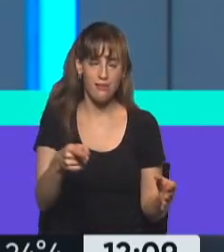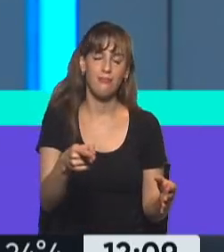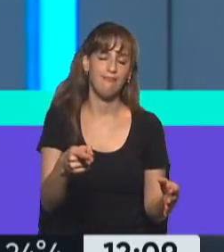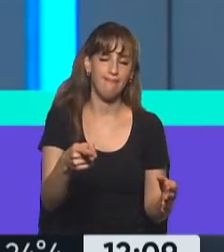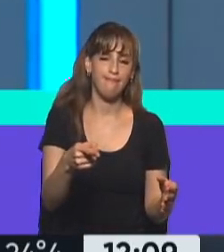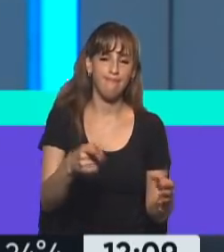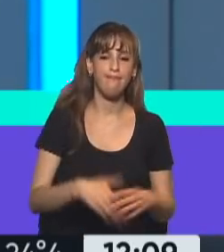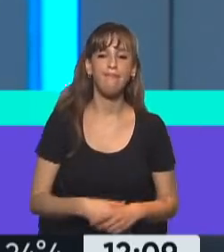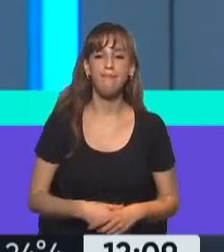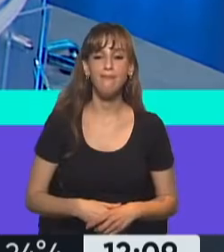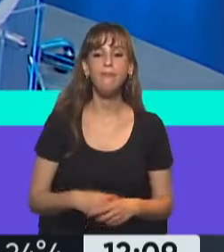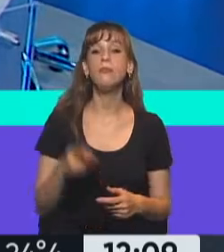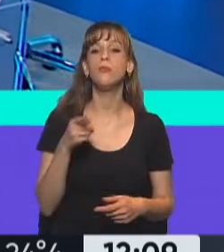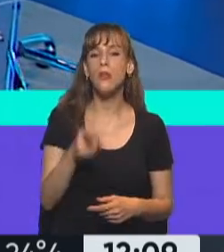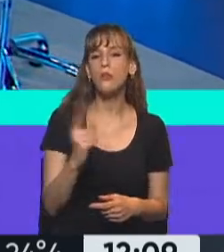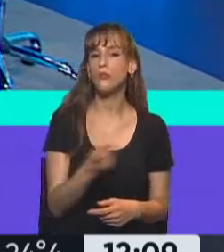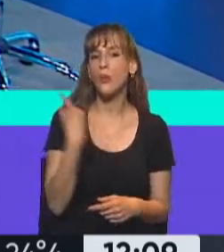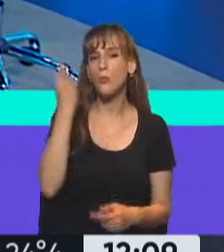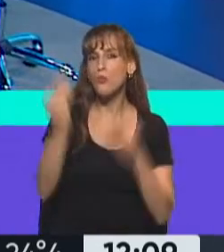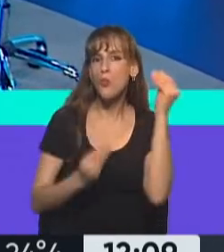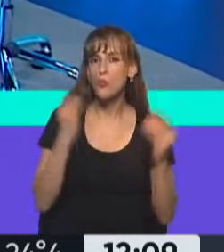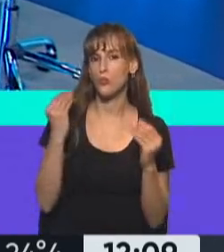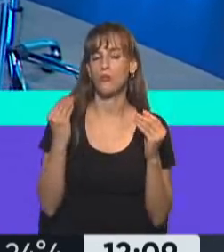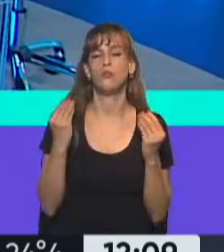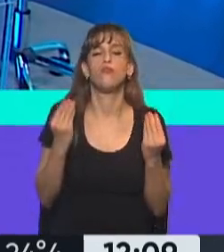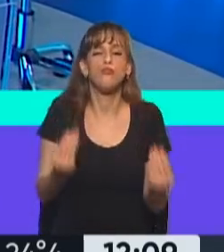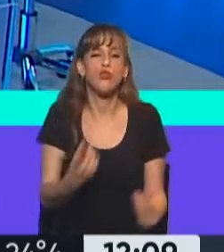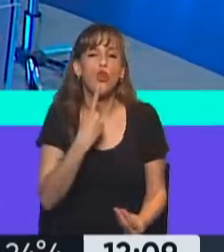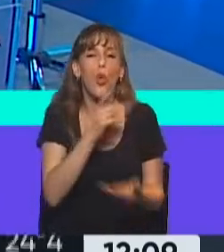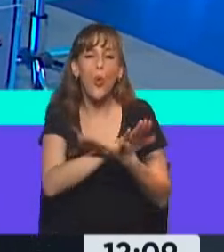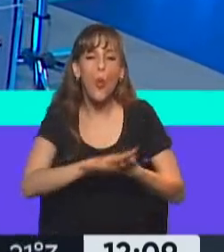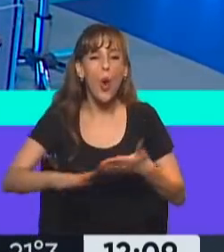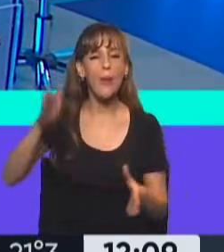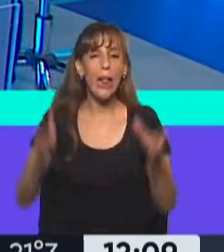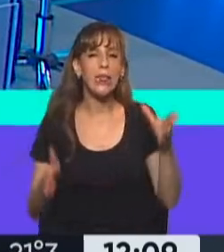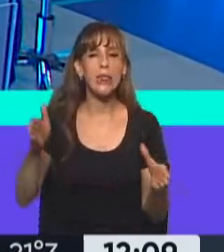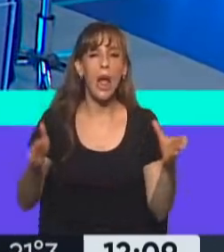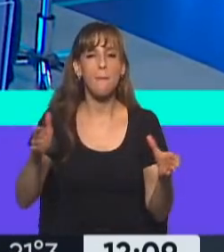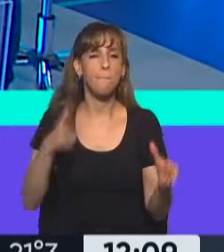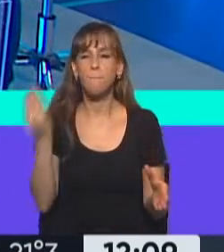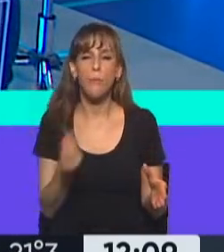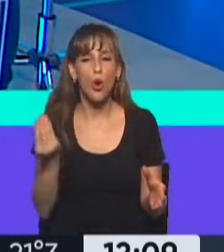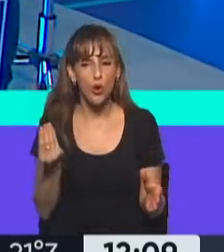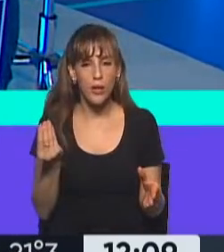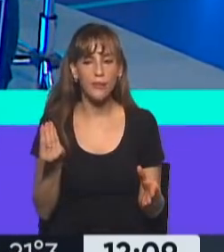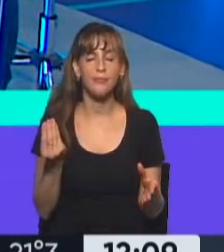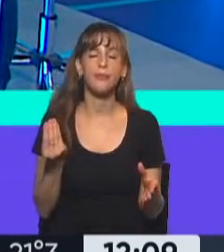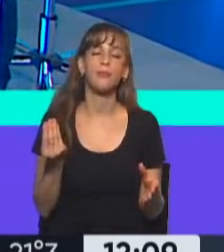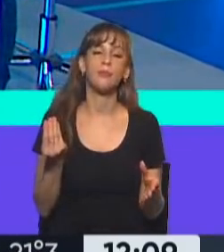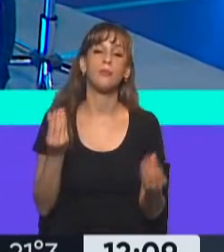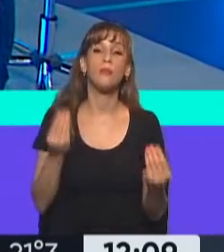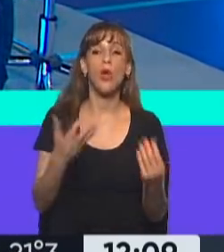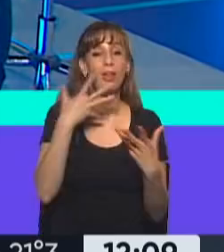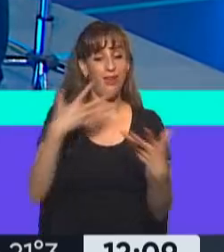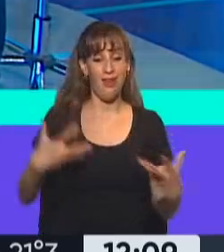de la inflación. Y esto es una preocupación muy grande. ¿Por qué hablo de una nueva etapa y el primer capítulo de esa nueva etapa? Porque, post acuerdo